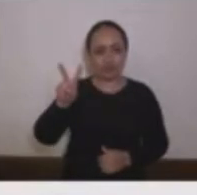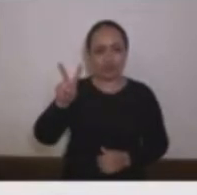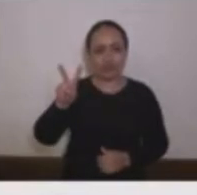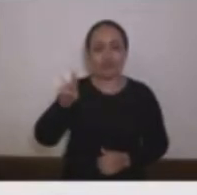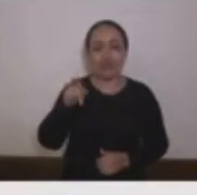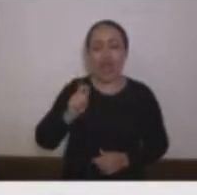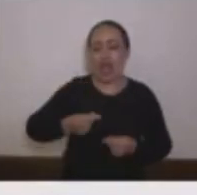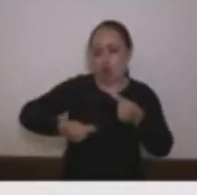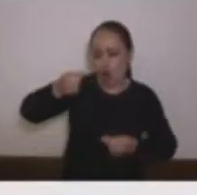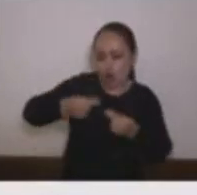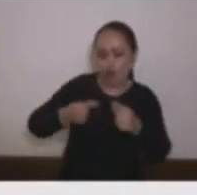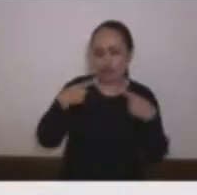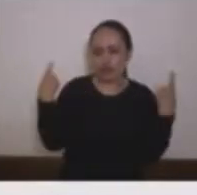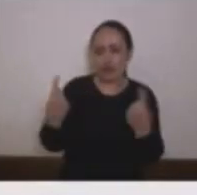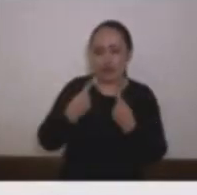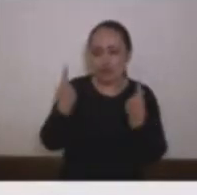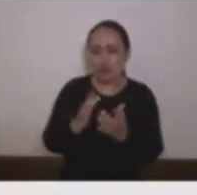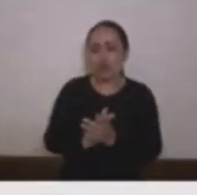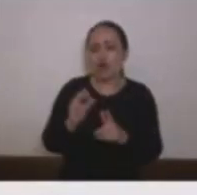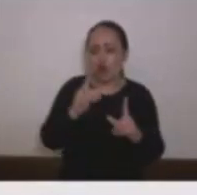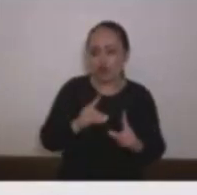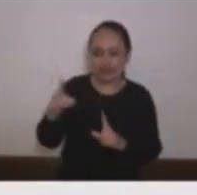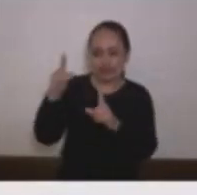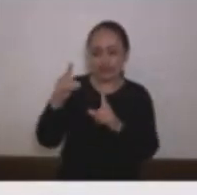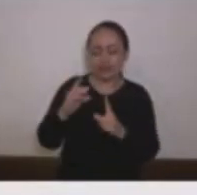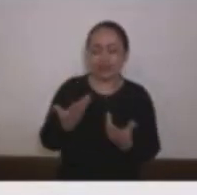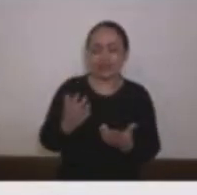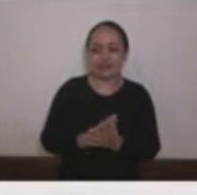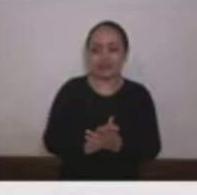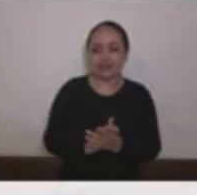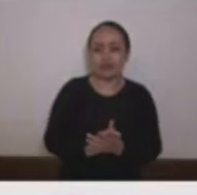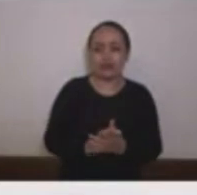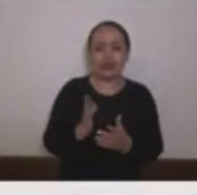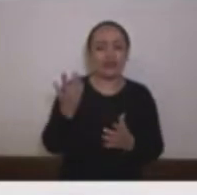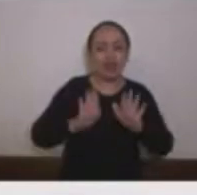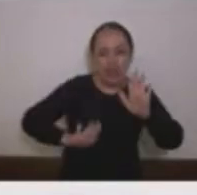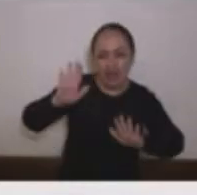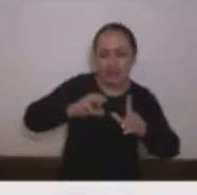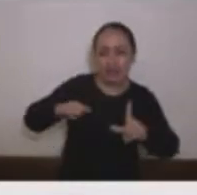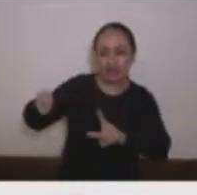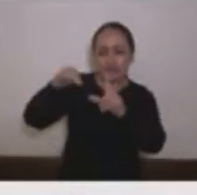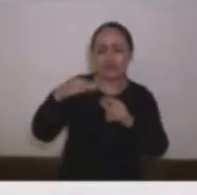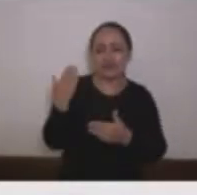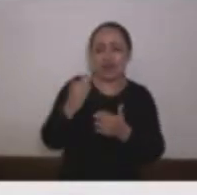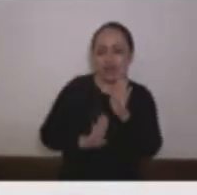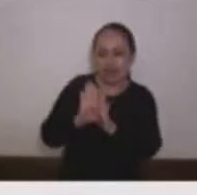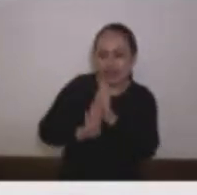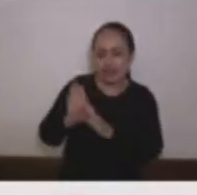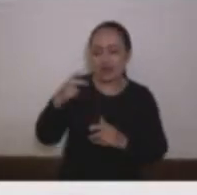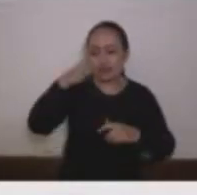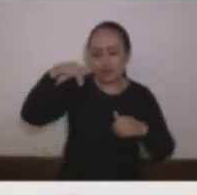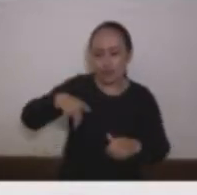especializaciones en control fiscal revisoría fiscal y según su hoja de vida en el SECOP candidato magíster en educación y desarrollo humano ha trabajado en las